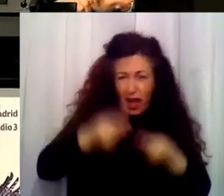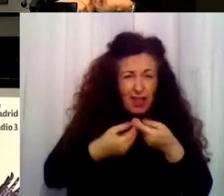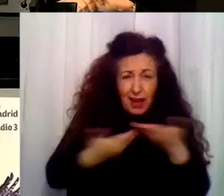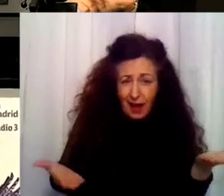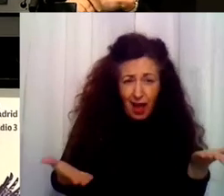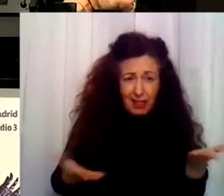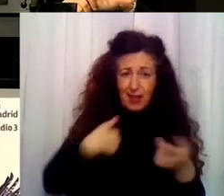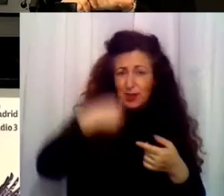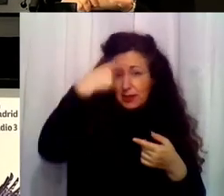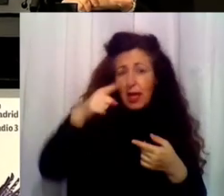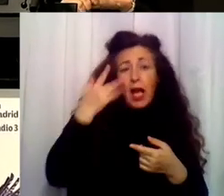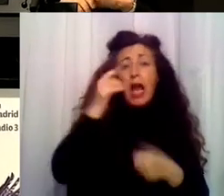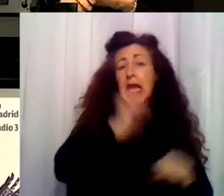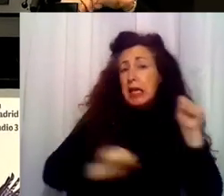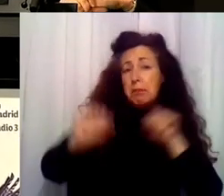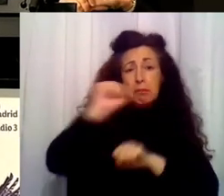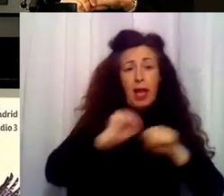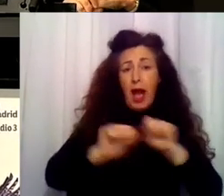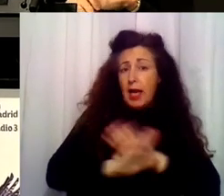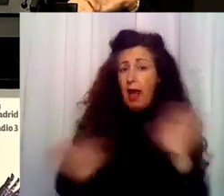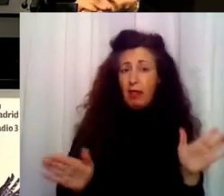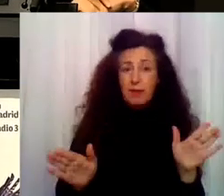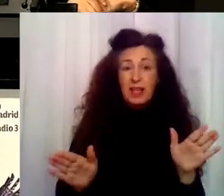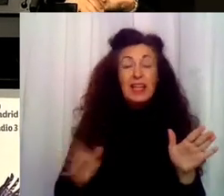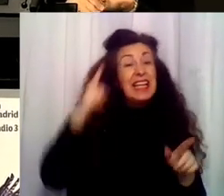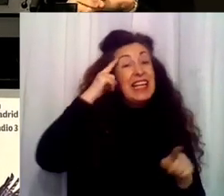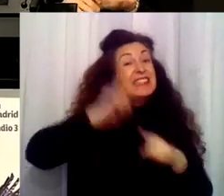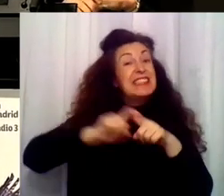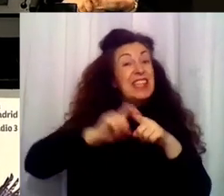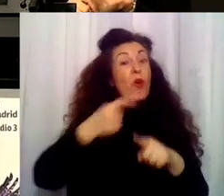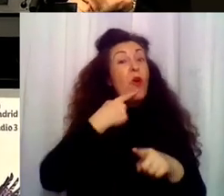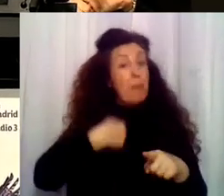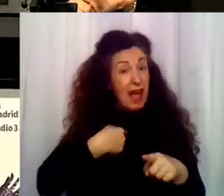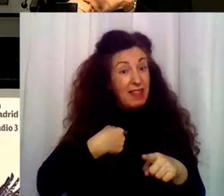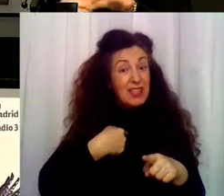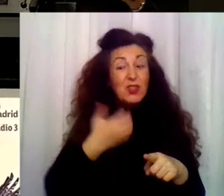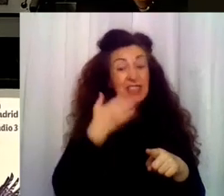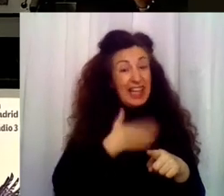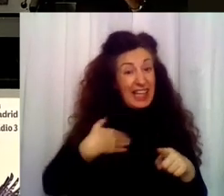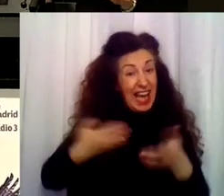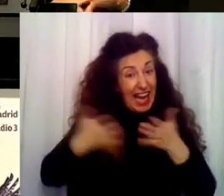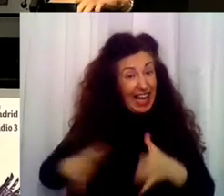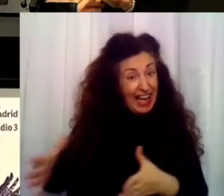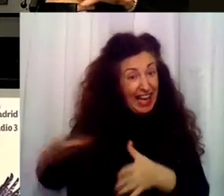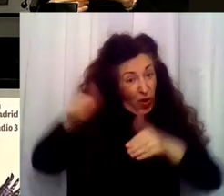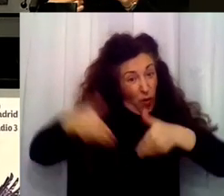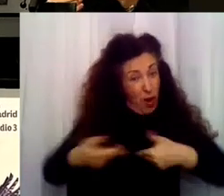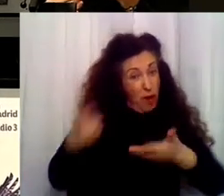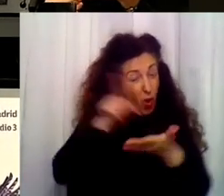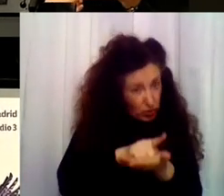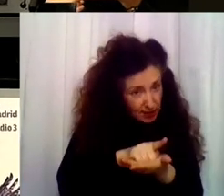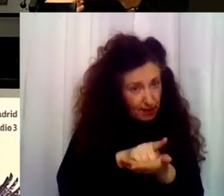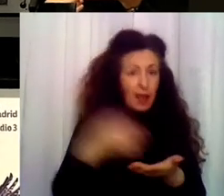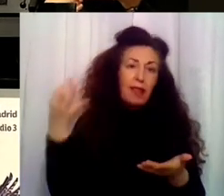Bueno, limpiar. Dice Martina, la SICO, que si quiero que me devuelvan al niño, tengo mío al negocio. Eso es normal. Oye,